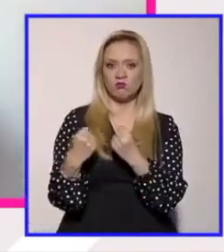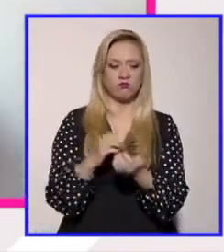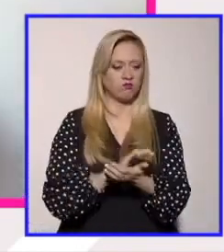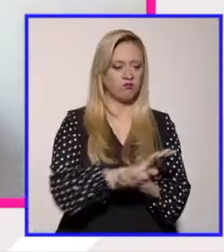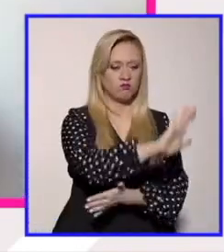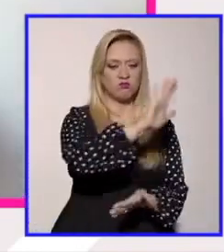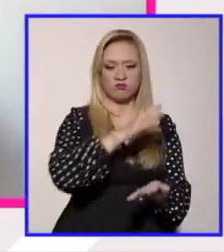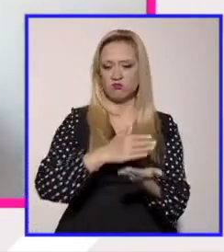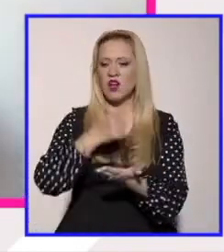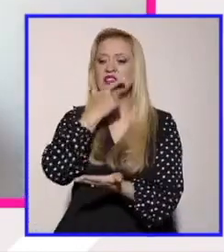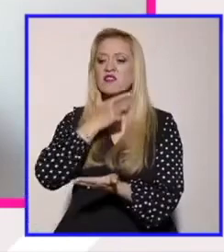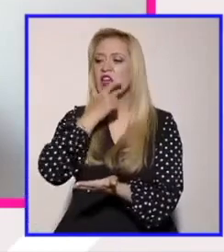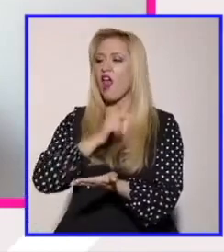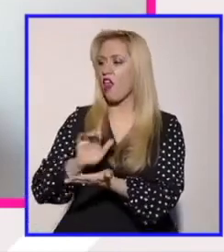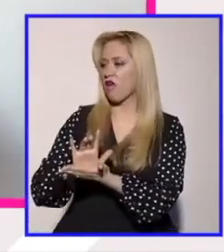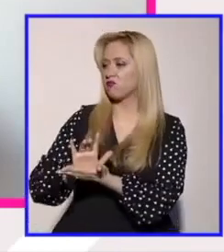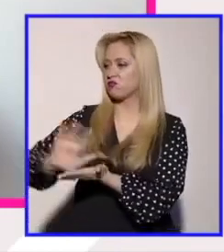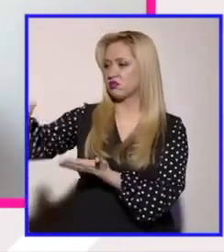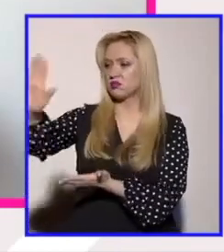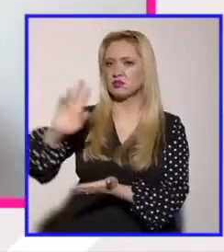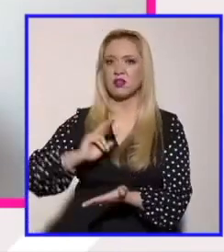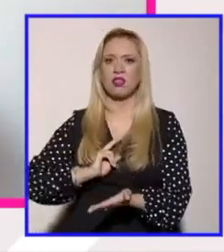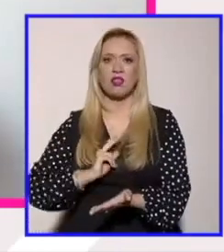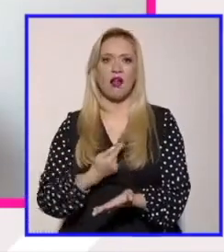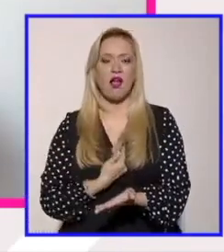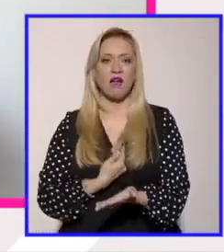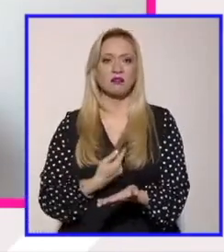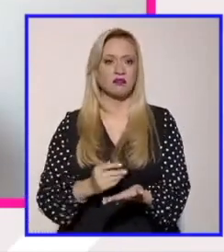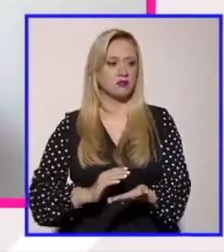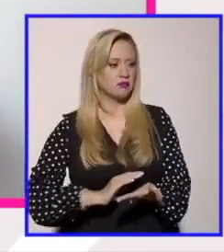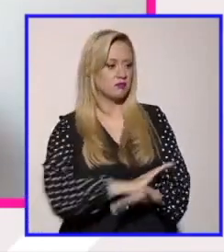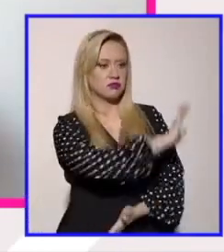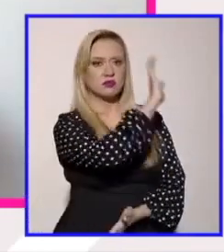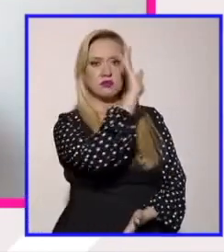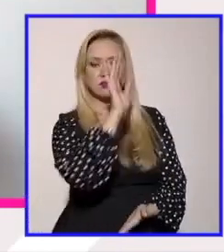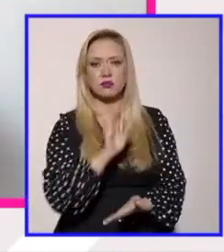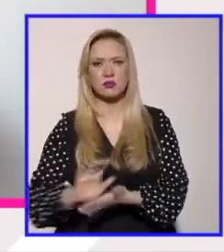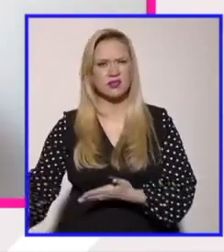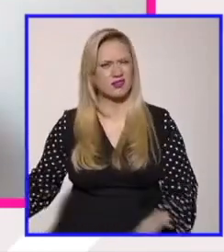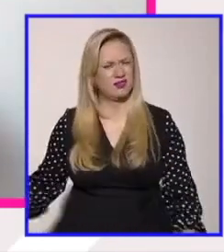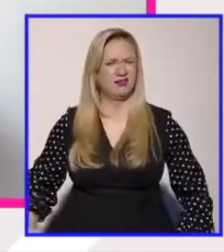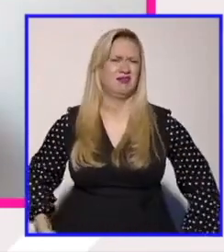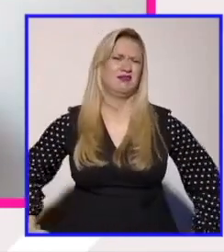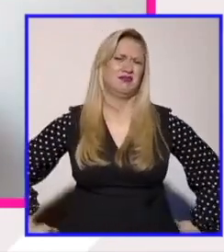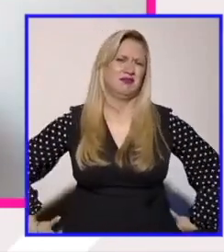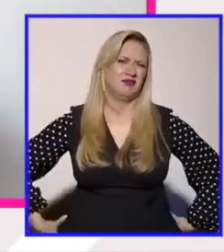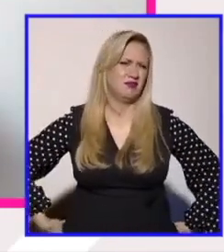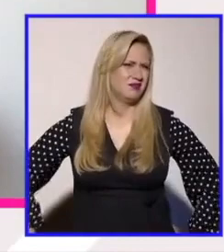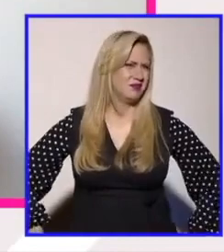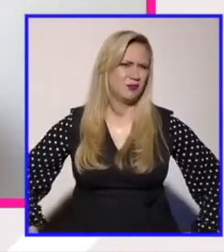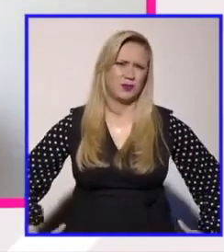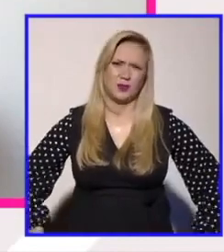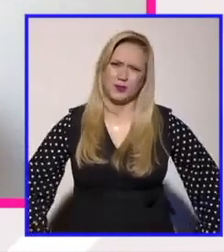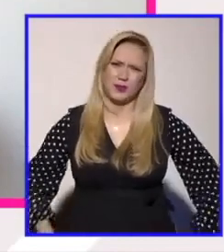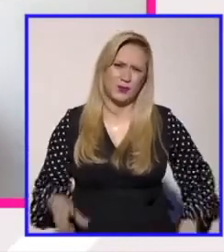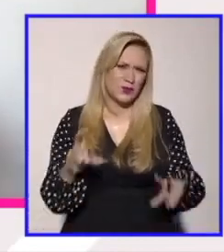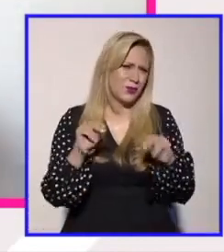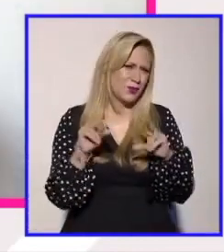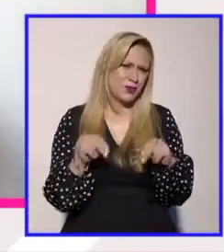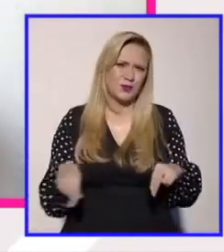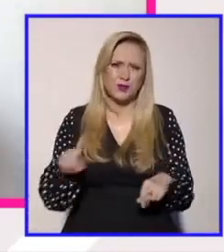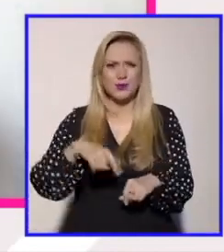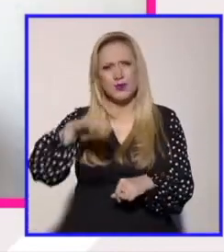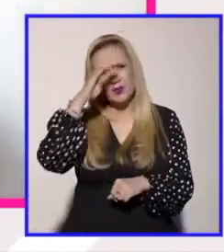a las mujeres lesbianas y por supuesto ahora cuando excluye a las mujeres trans creo que darnos cuenta de esta dinámica que